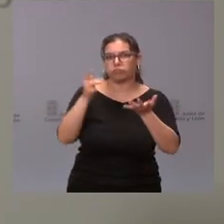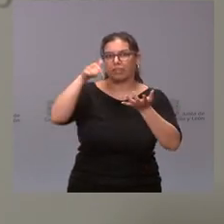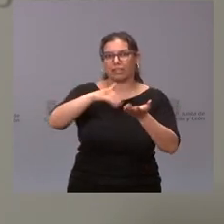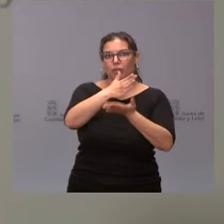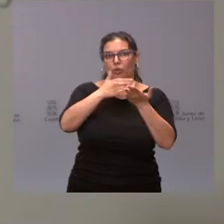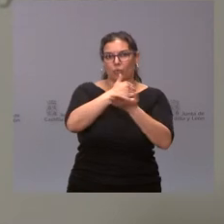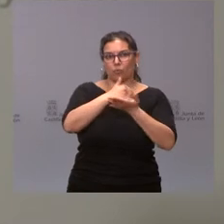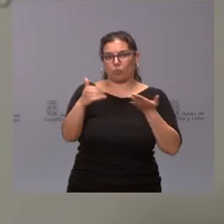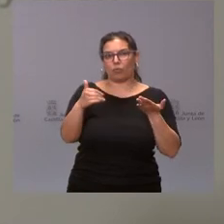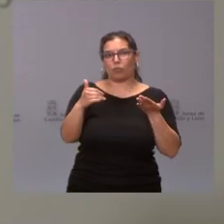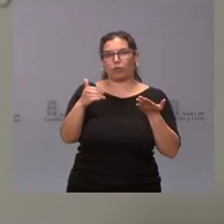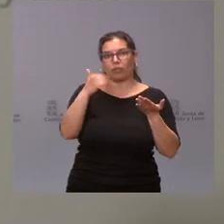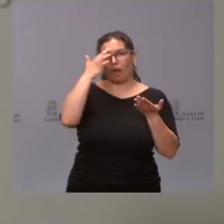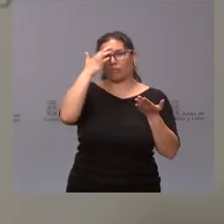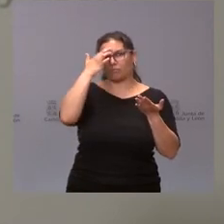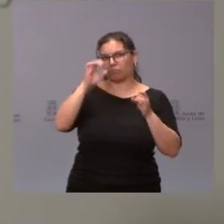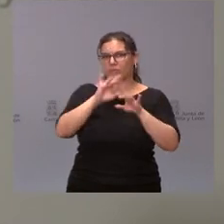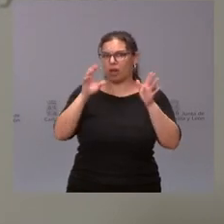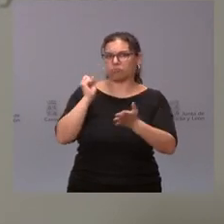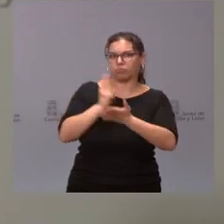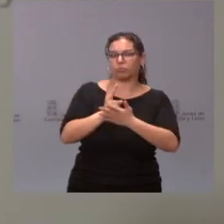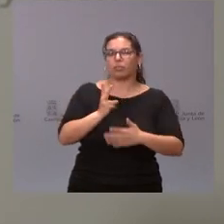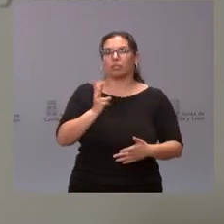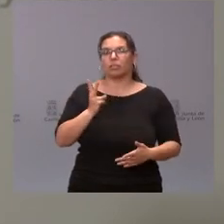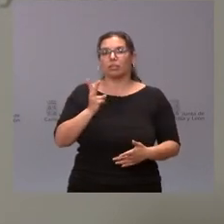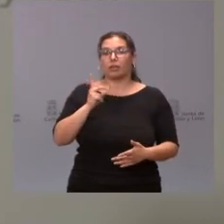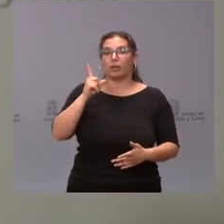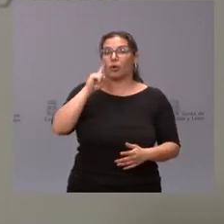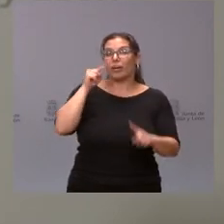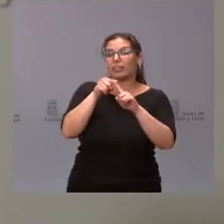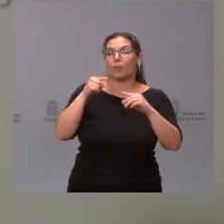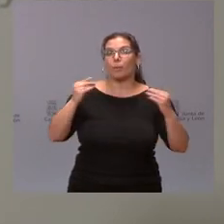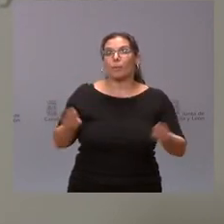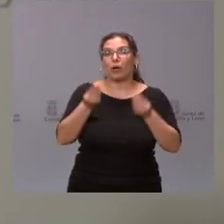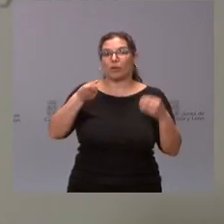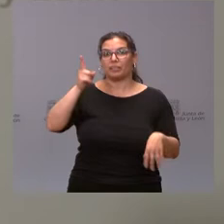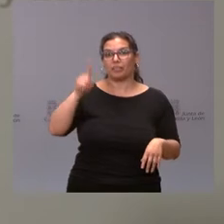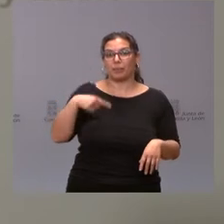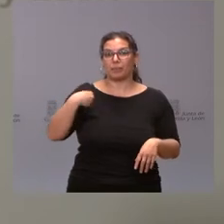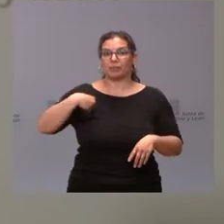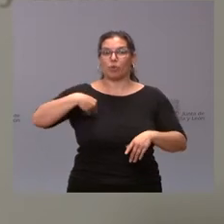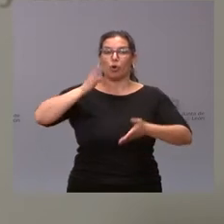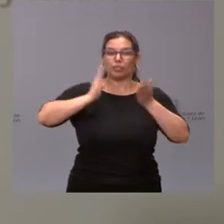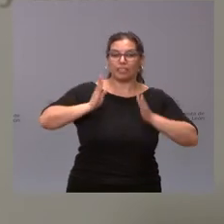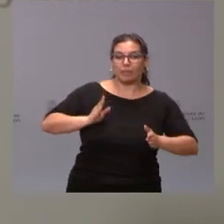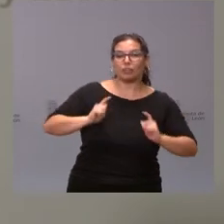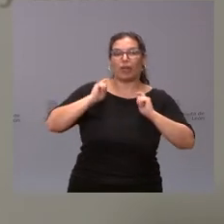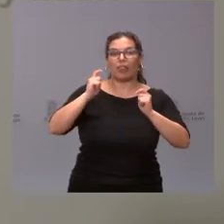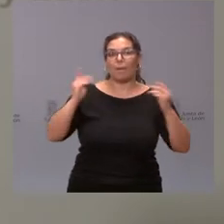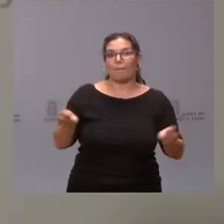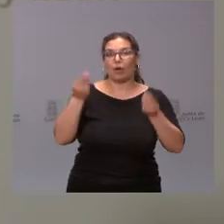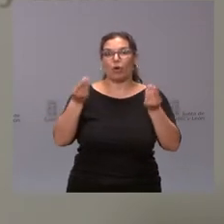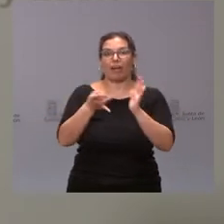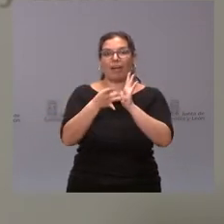de forma decidida y que viene a mejorar también el tratamiento y la calidad de vida de los pacientes